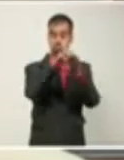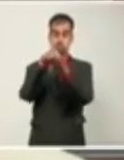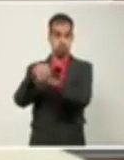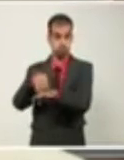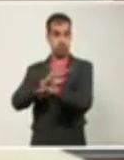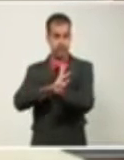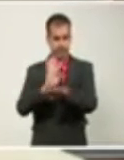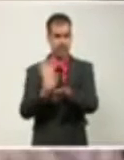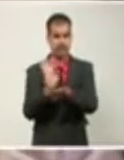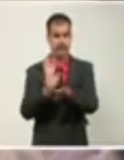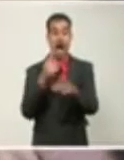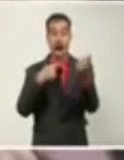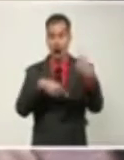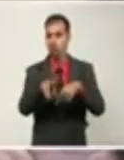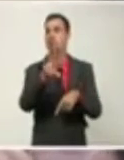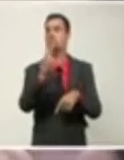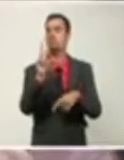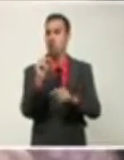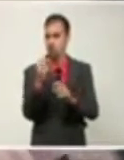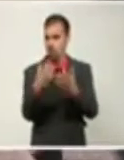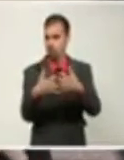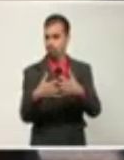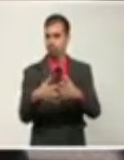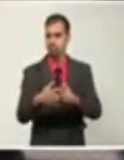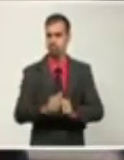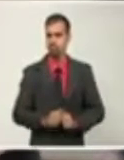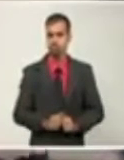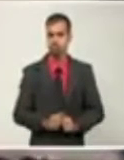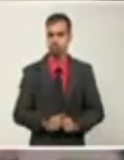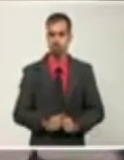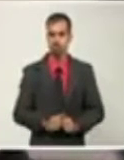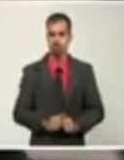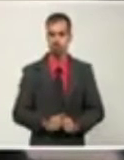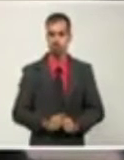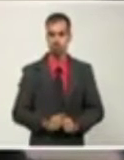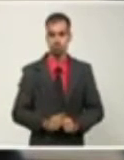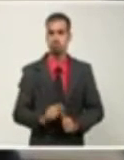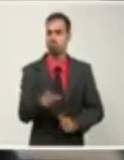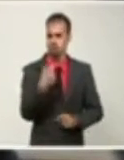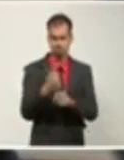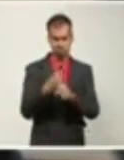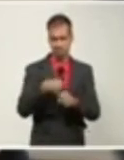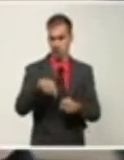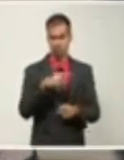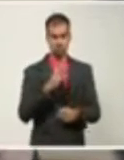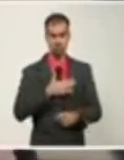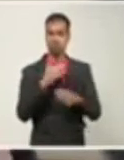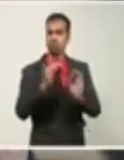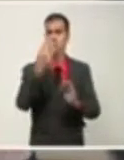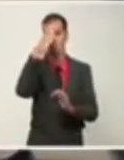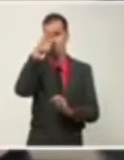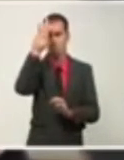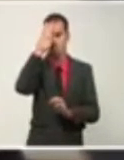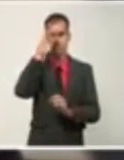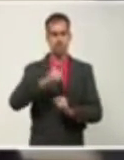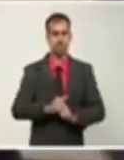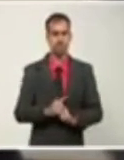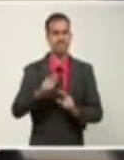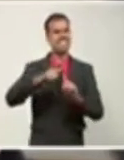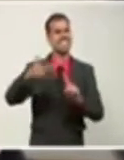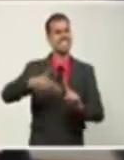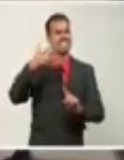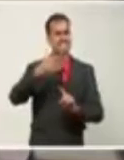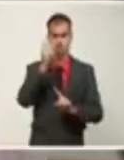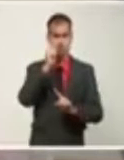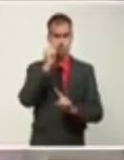este diagnosticador. Esto es un trabajo que tiene un enojado puramente cubano, fue resultado de tesis de doctorado, de la preparación de